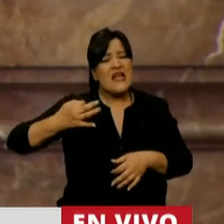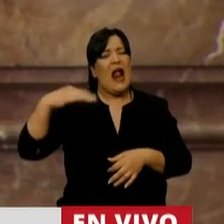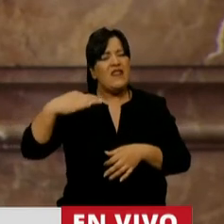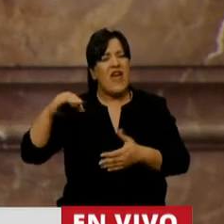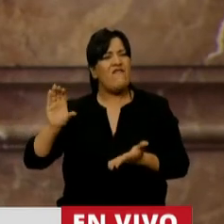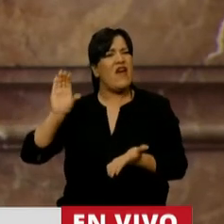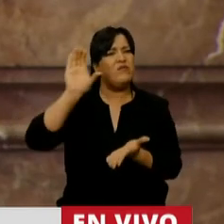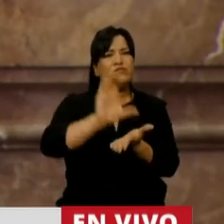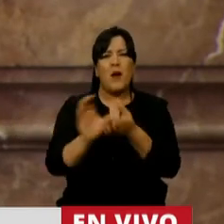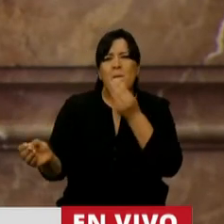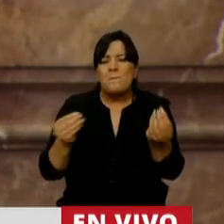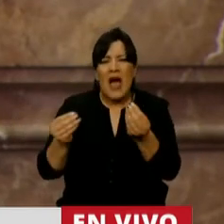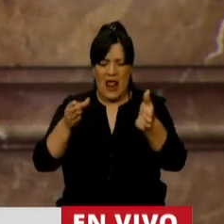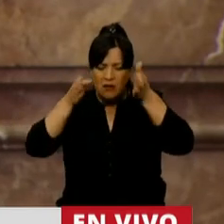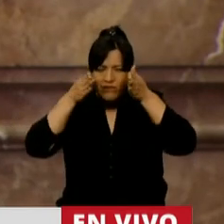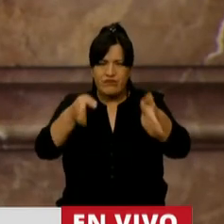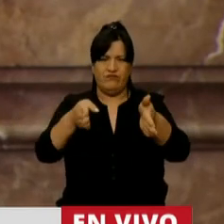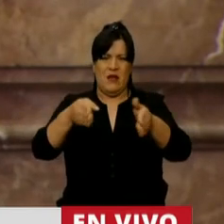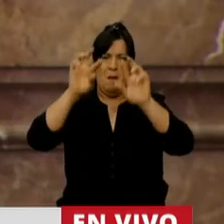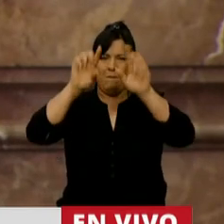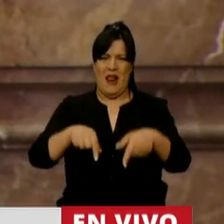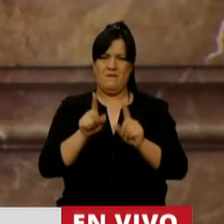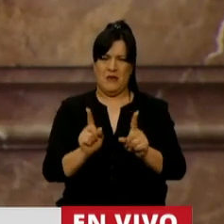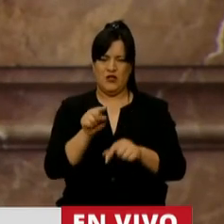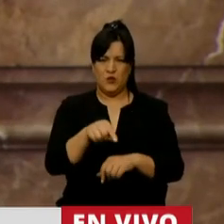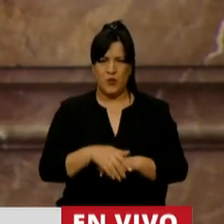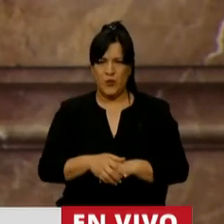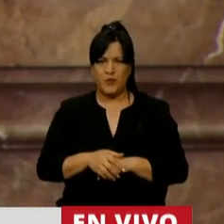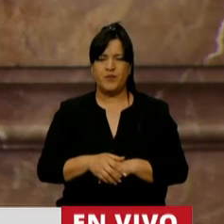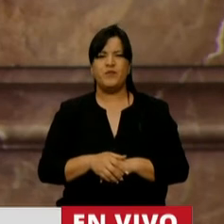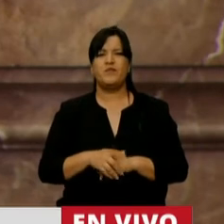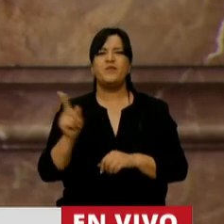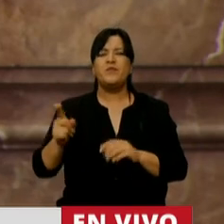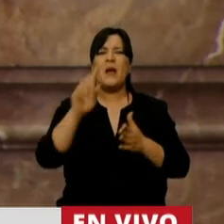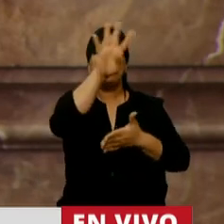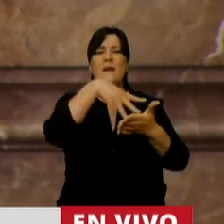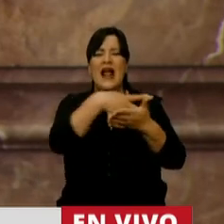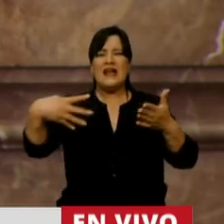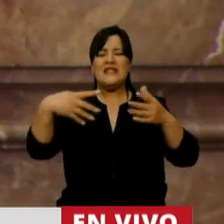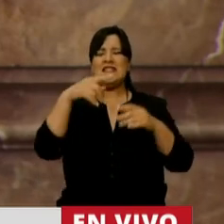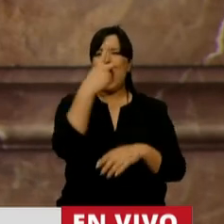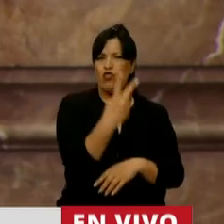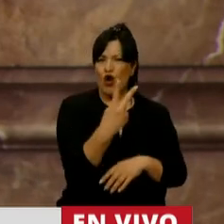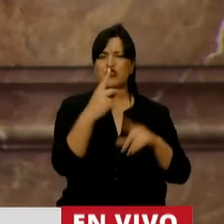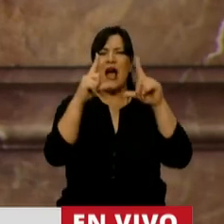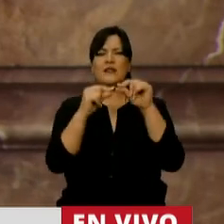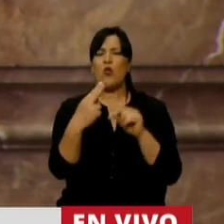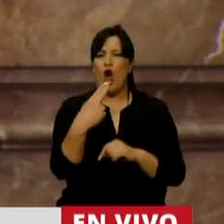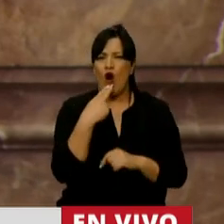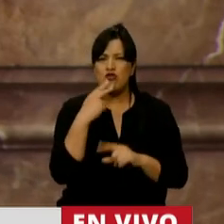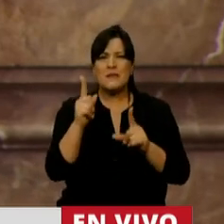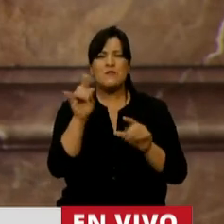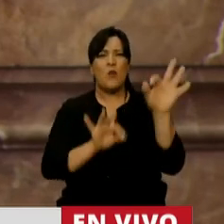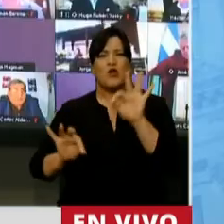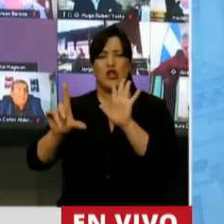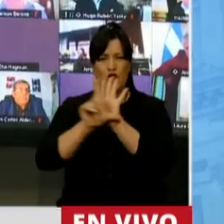correspondiente para atender este plan en la planilla 2 del artículo 11 del proyecto